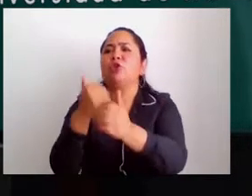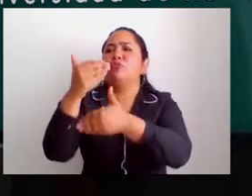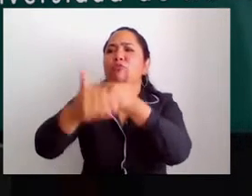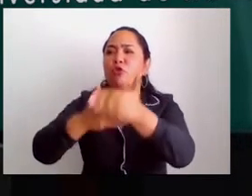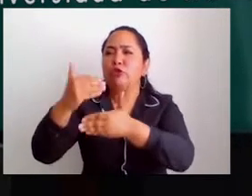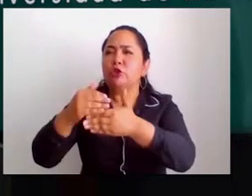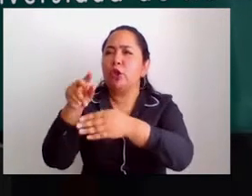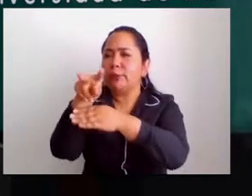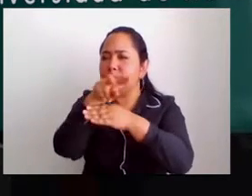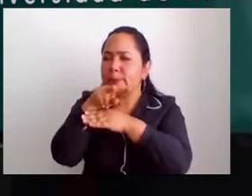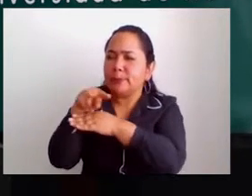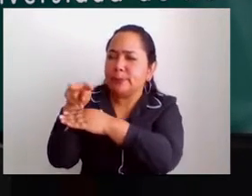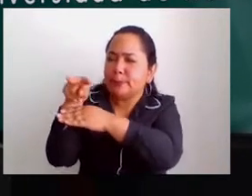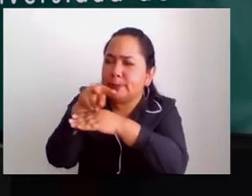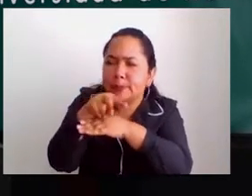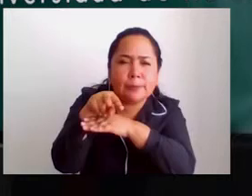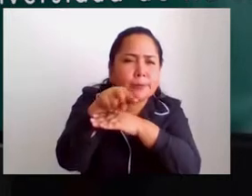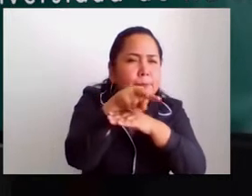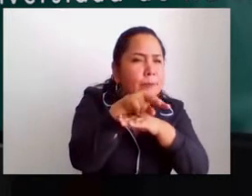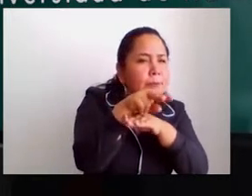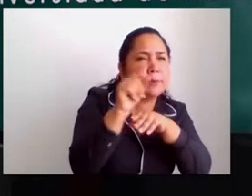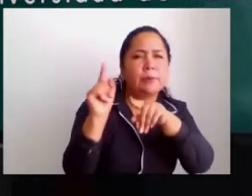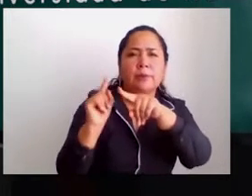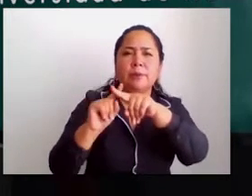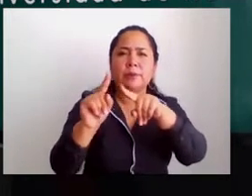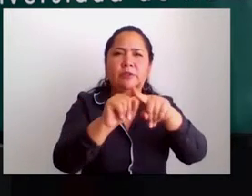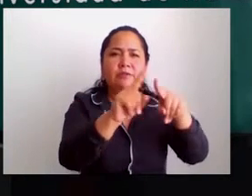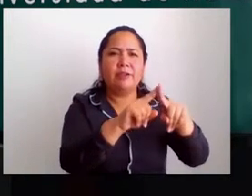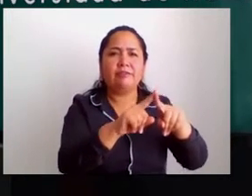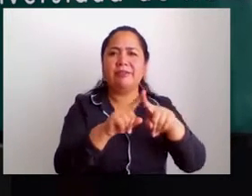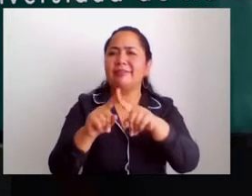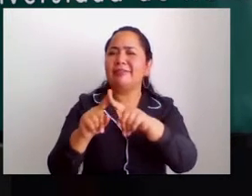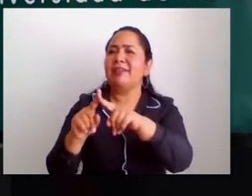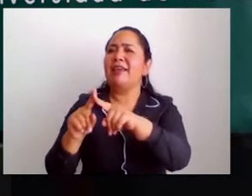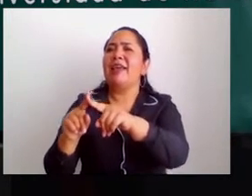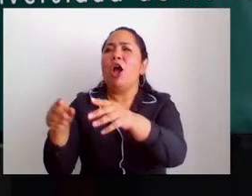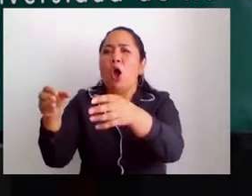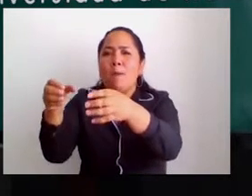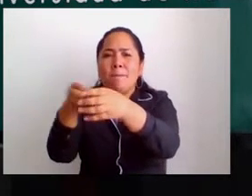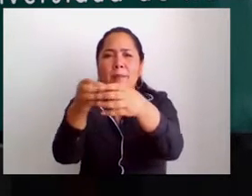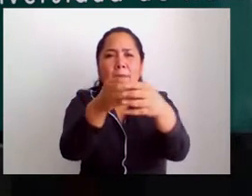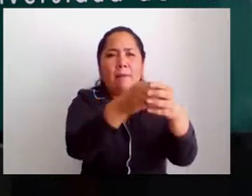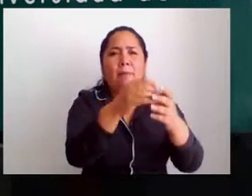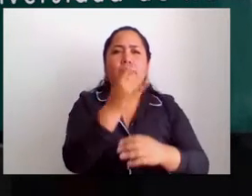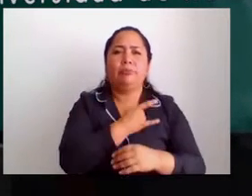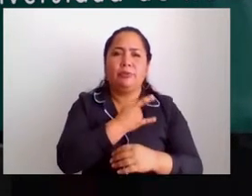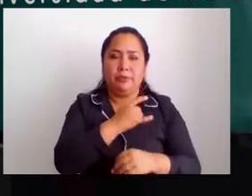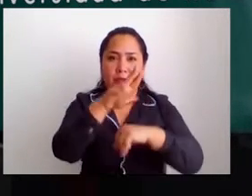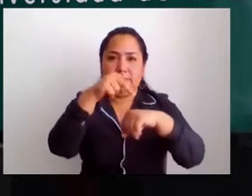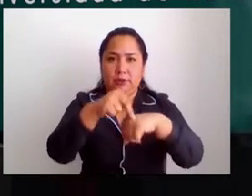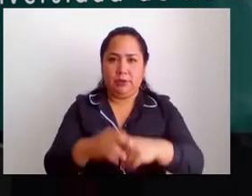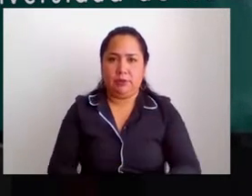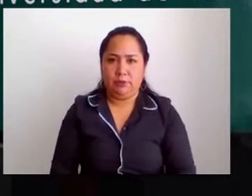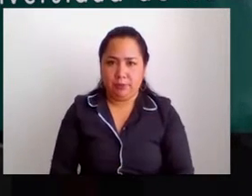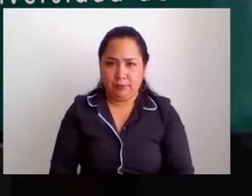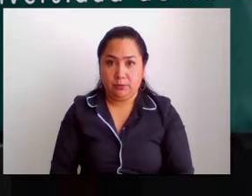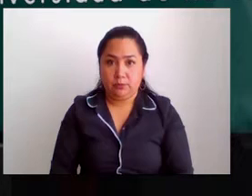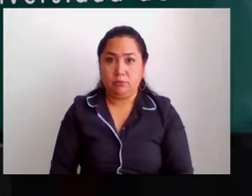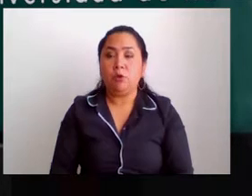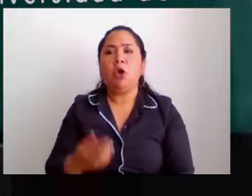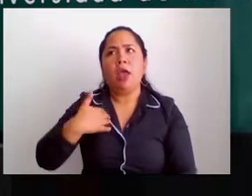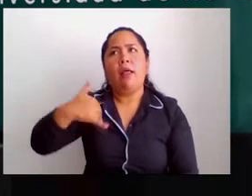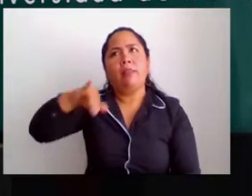los procesos de auditoría que se desarrollan en las diferentes dependencias de la misma universidad. Como